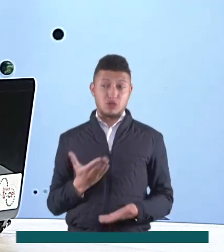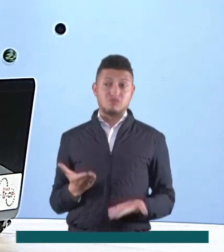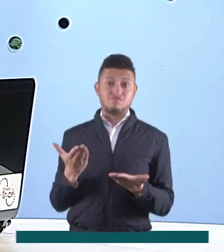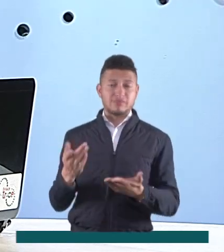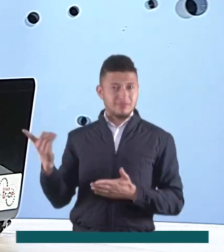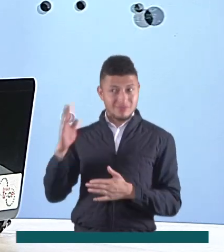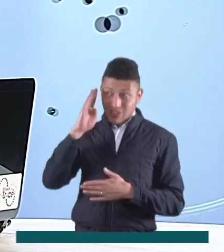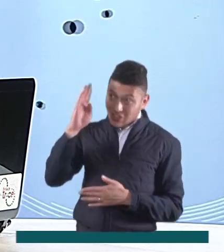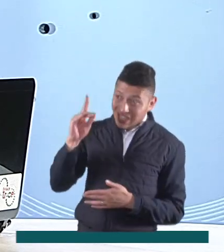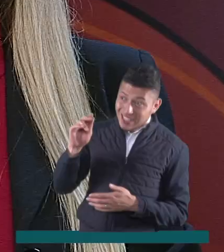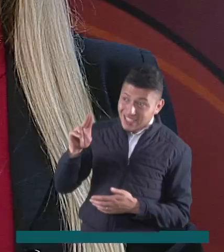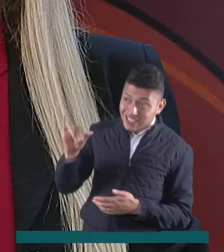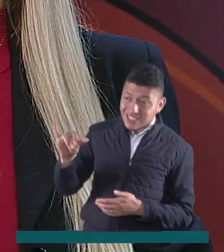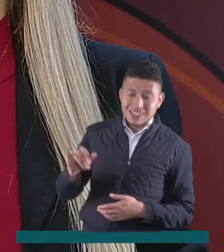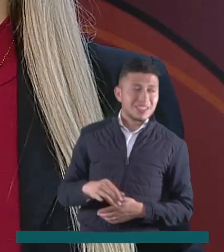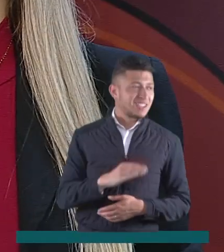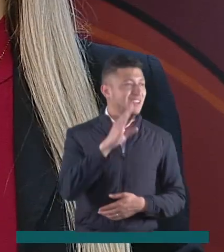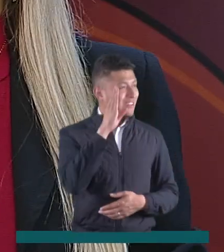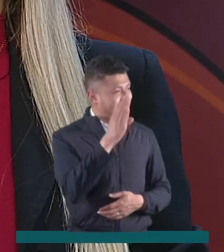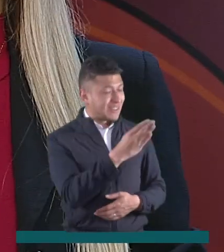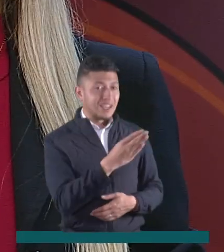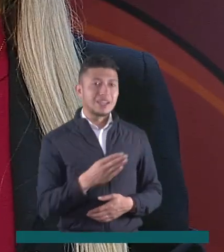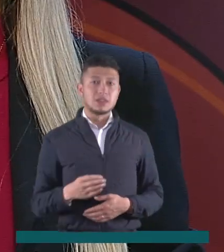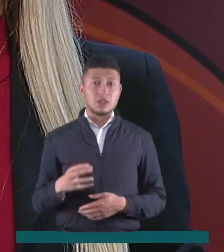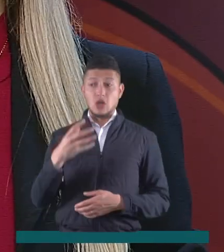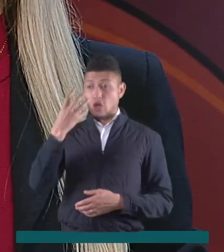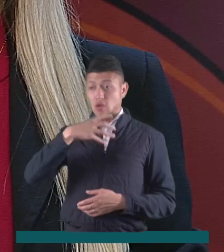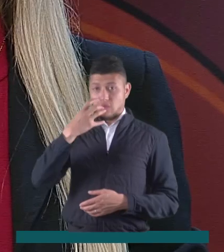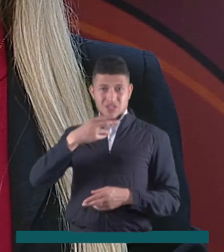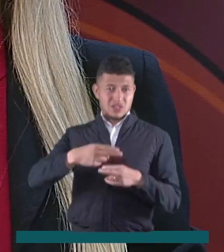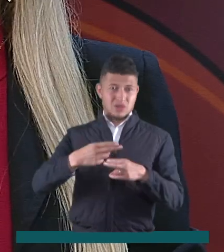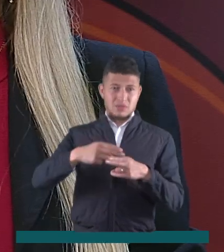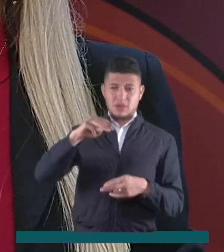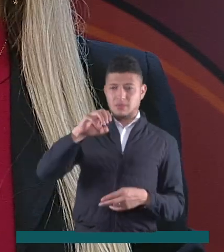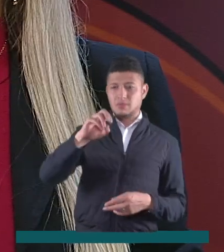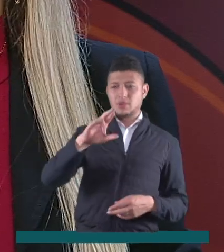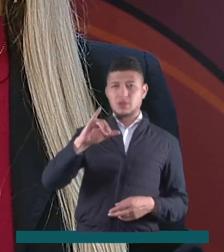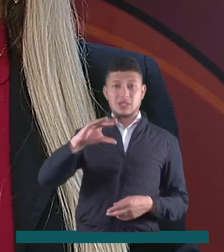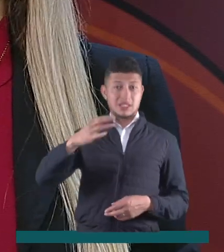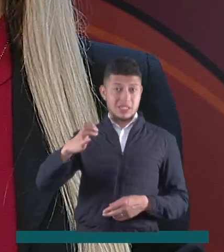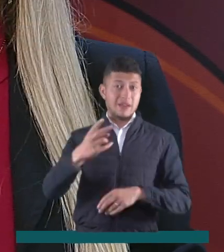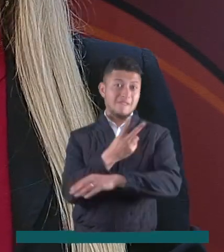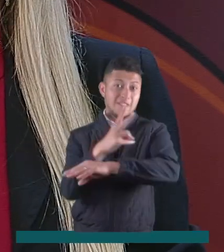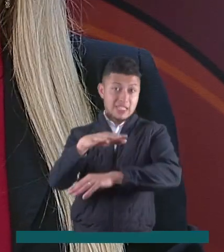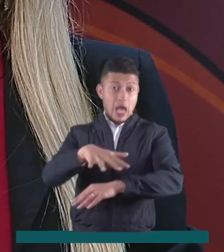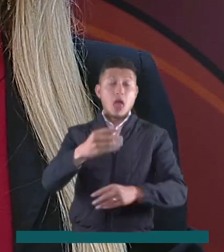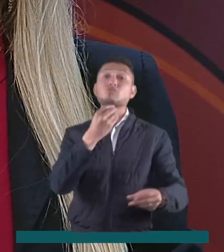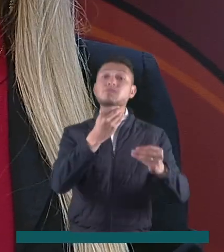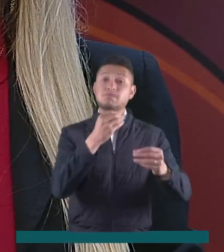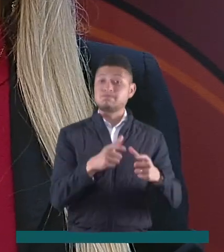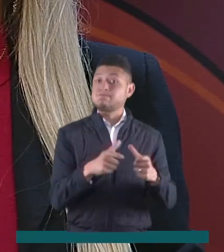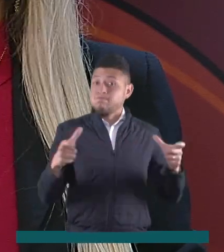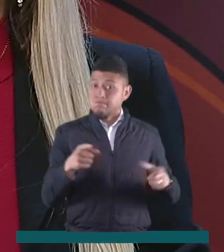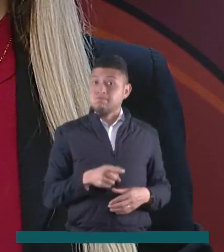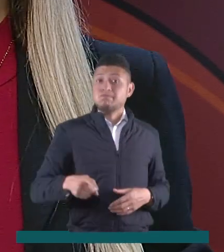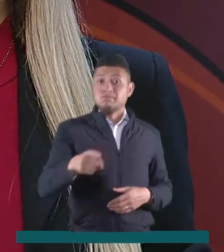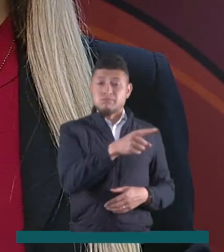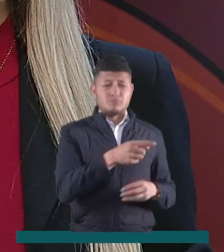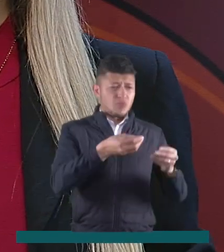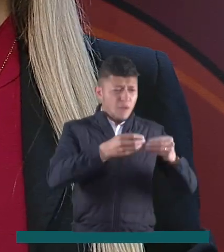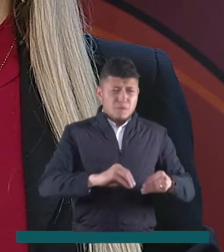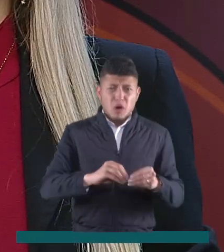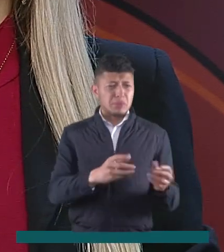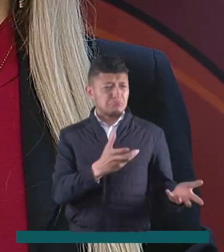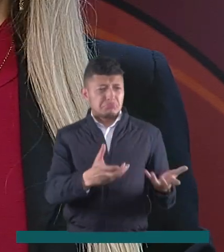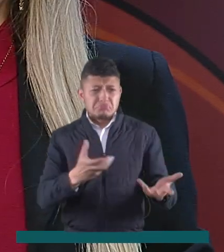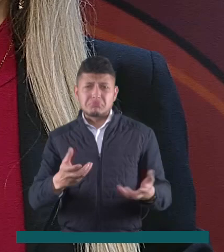oportunidades. Hola Dani. Hola Mabel. El moriche es un fruto originario del bichada muy consumido en esta región del país. Son